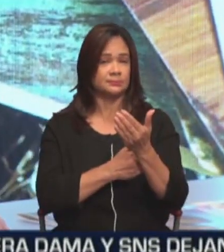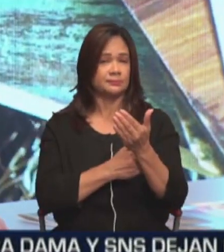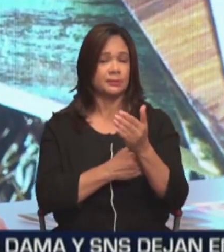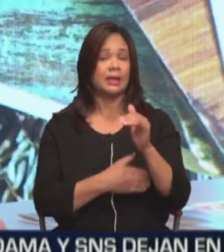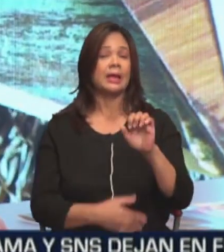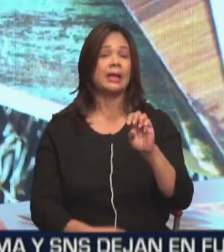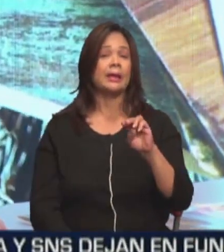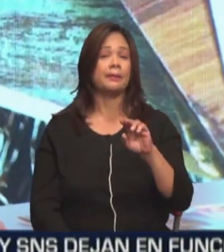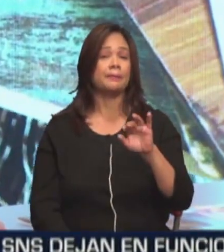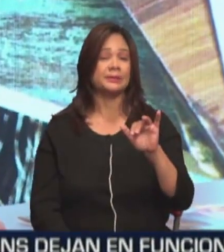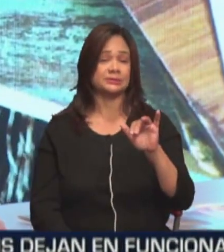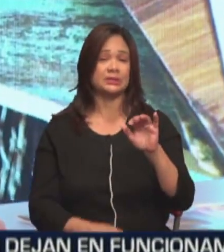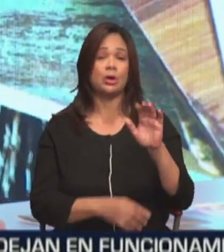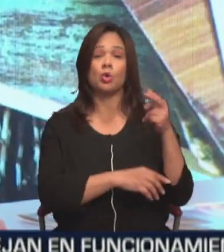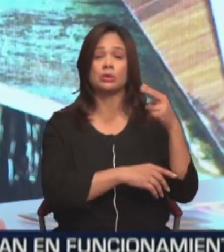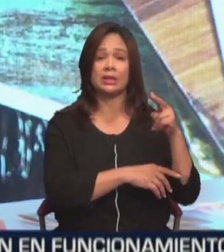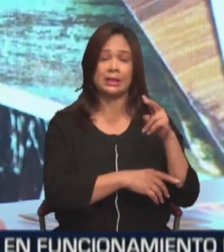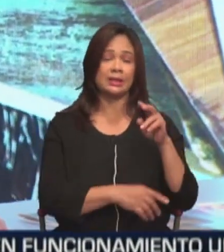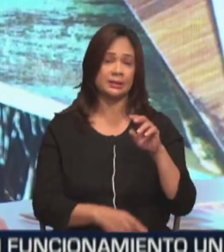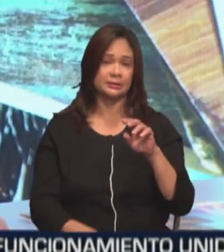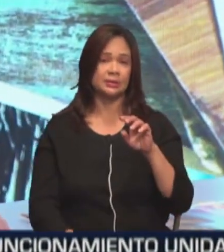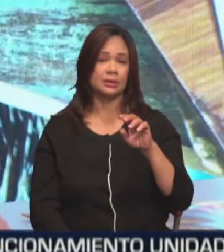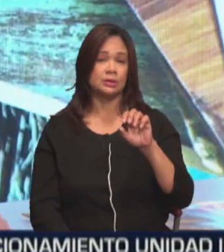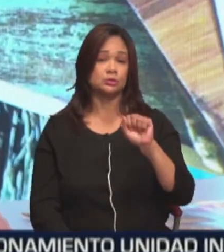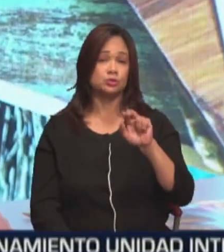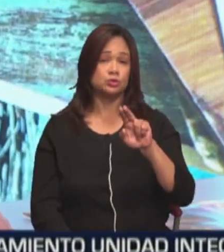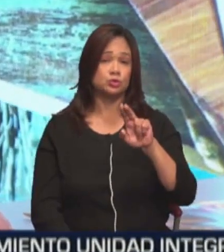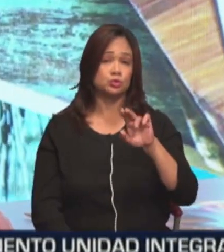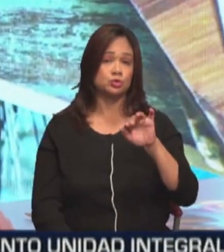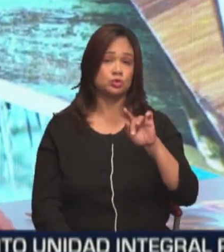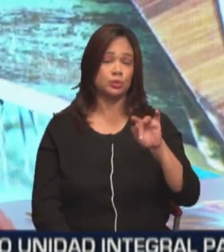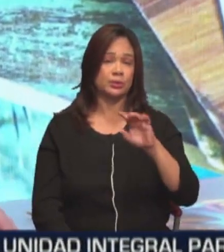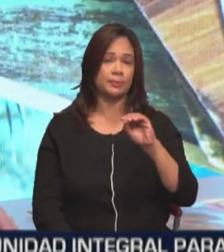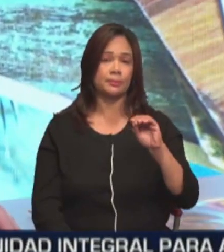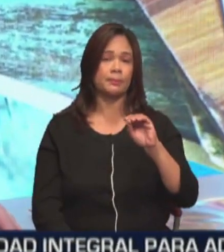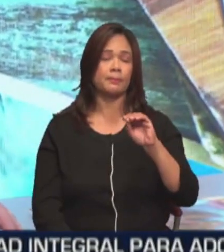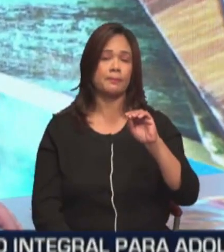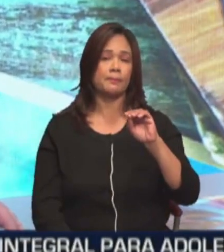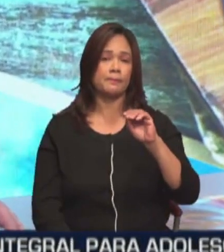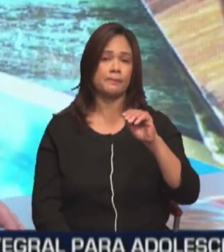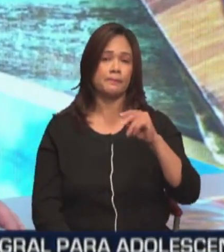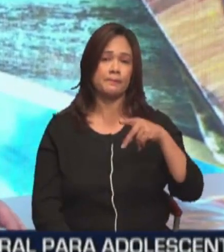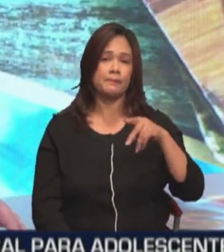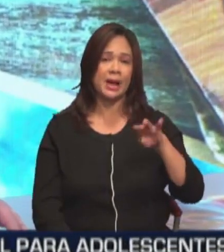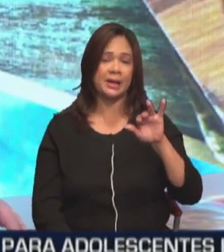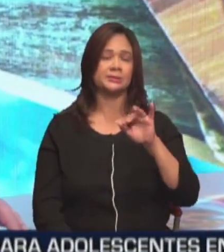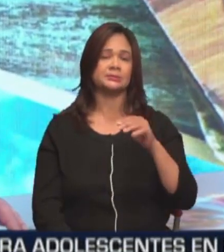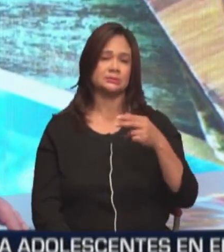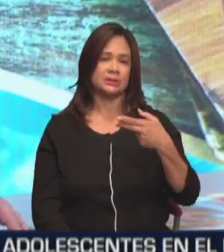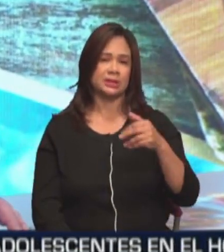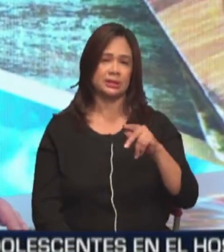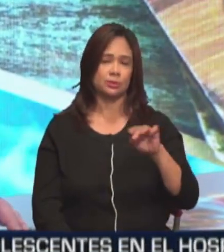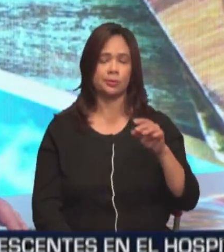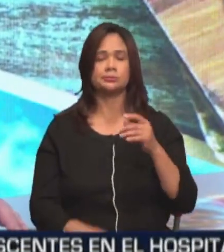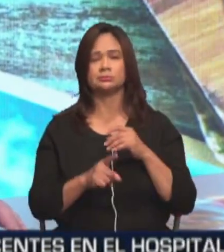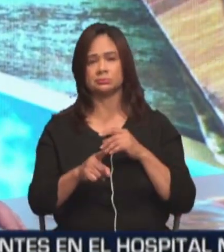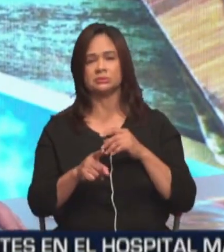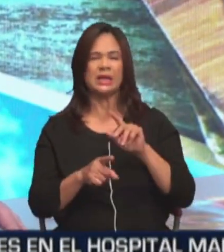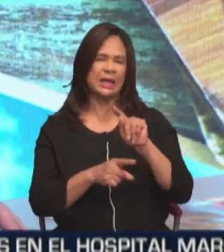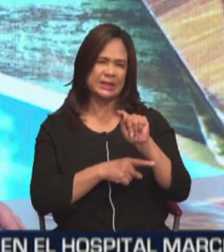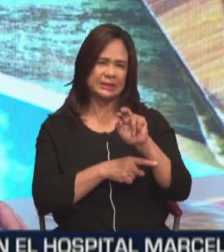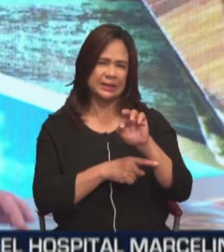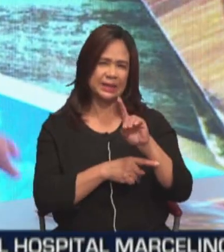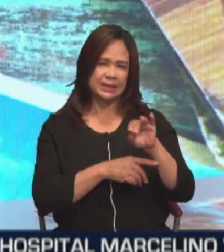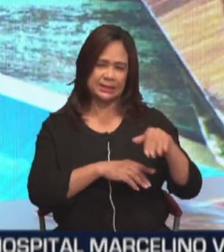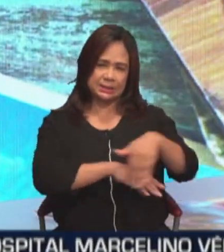Embassy Suite by Hilton, en la Tiradente, con Gustavo Mejía Ricard, con habitaciones disponibles al mejor precio y con parqueos